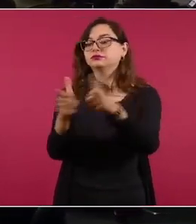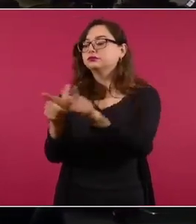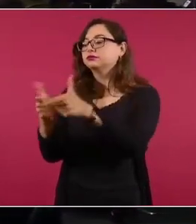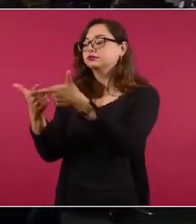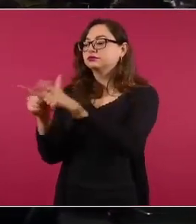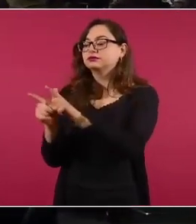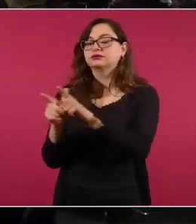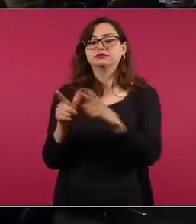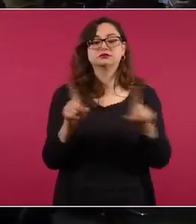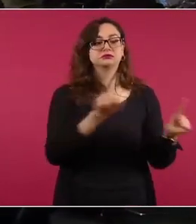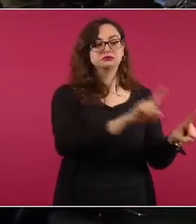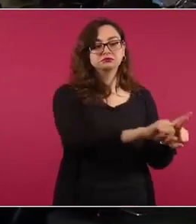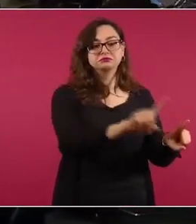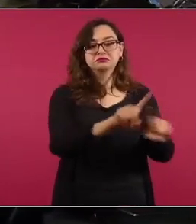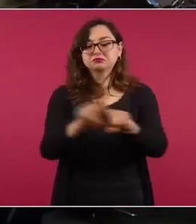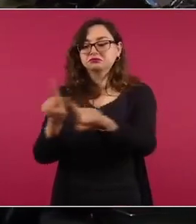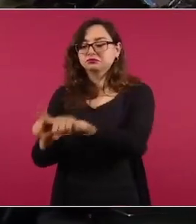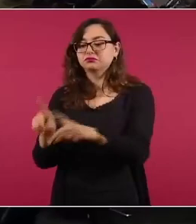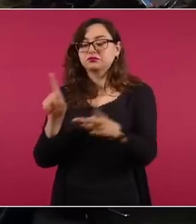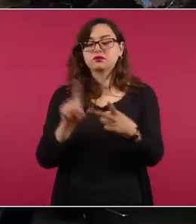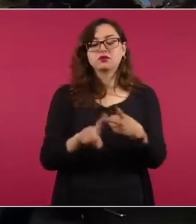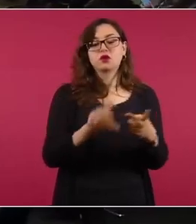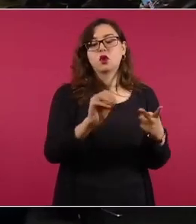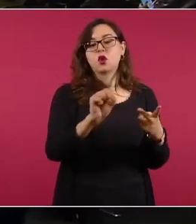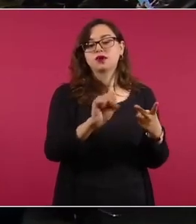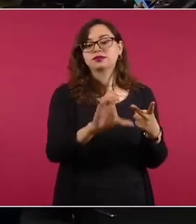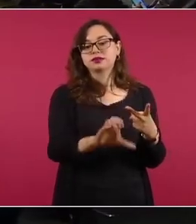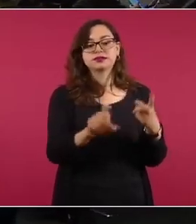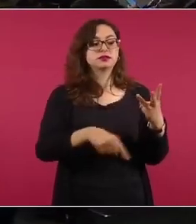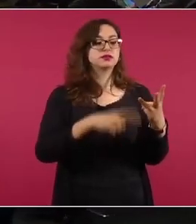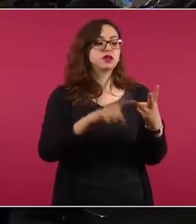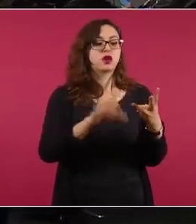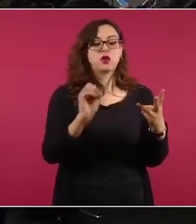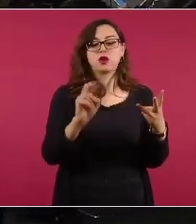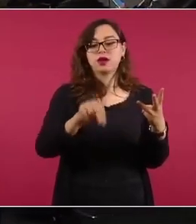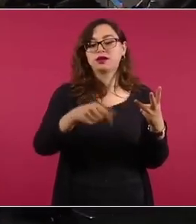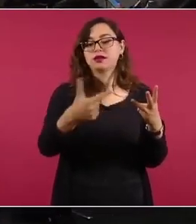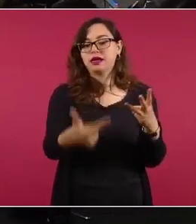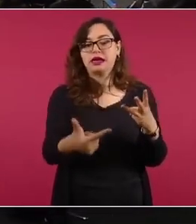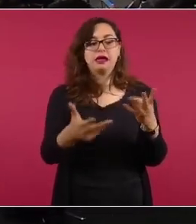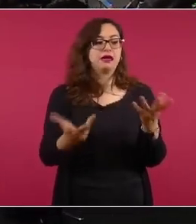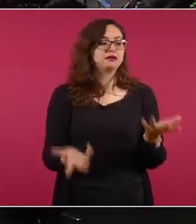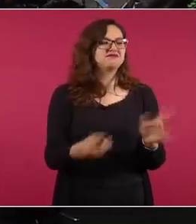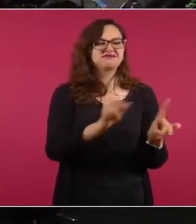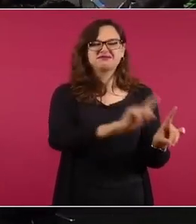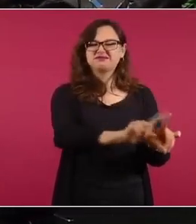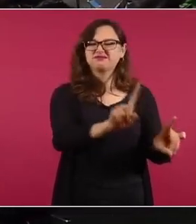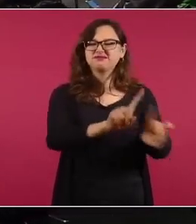organizaciones sociales no gubernamentales incluso